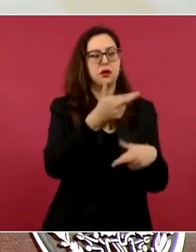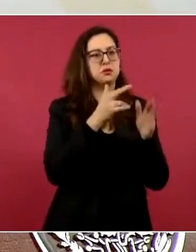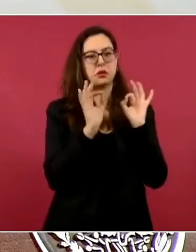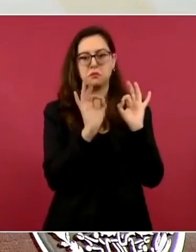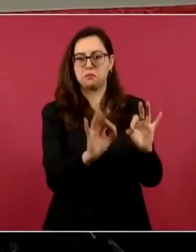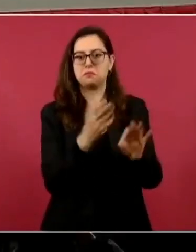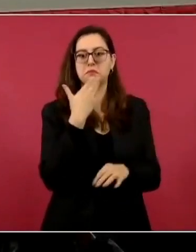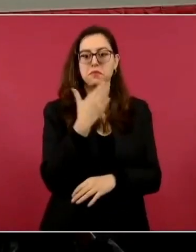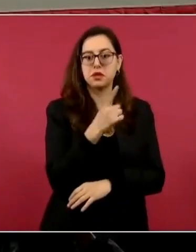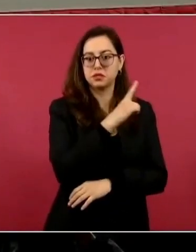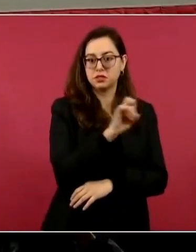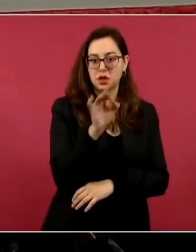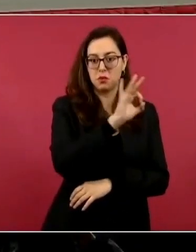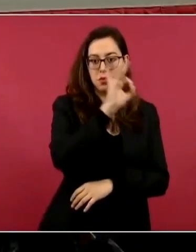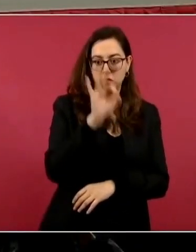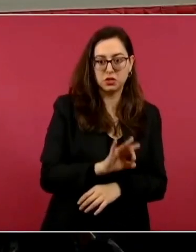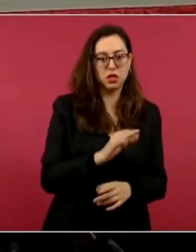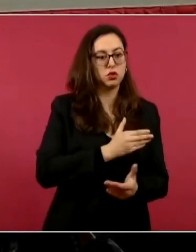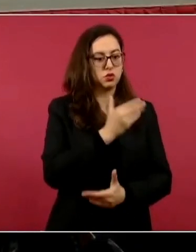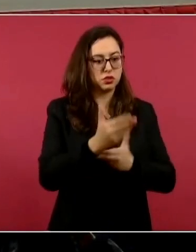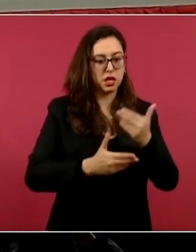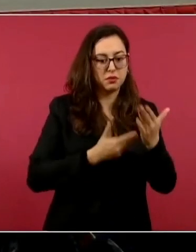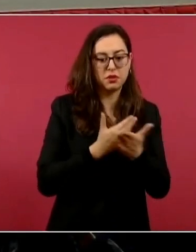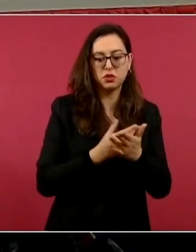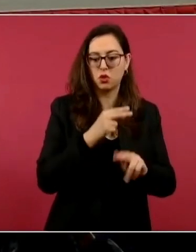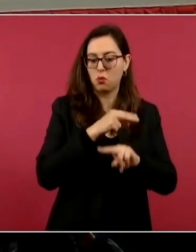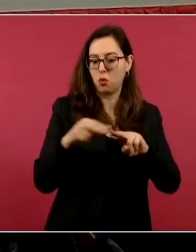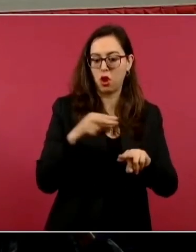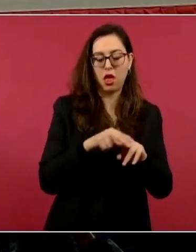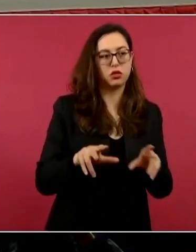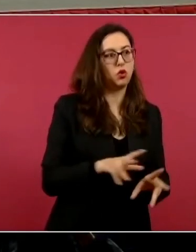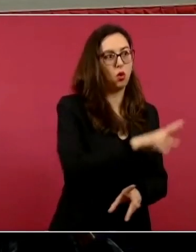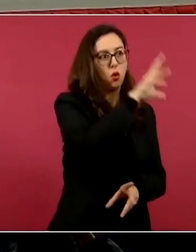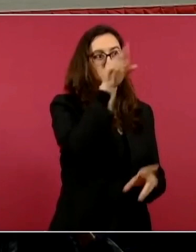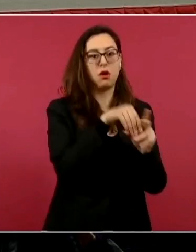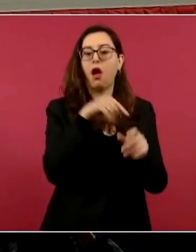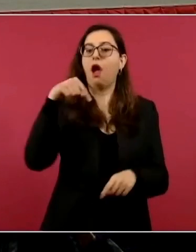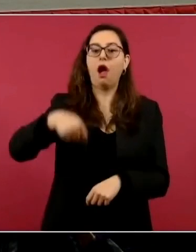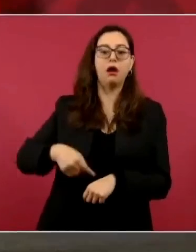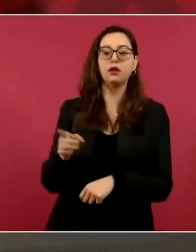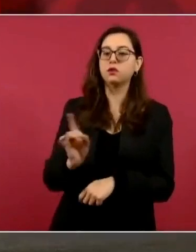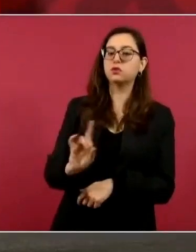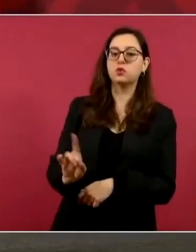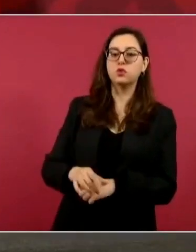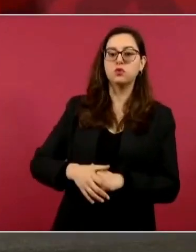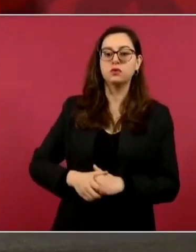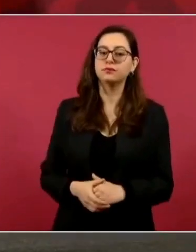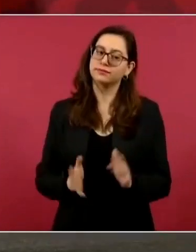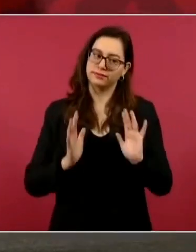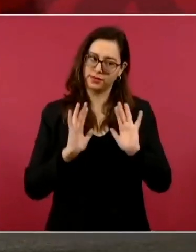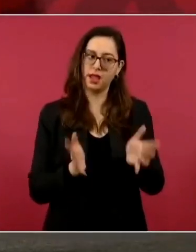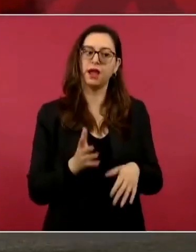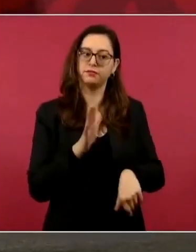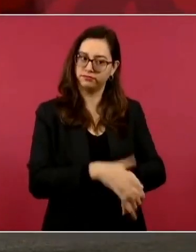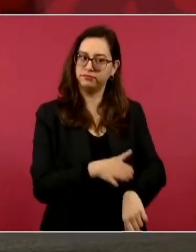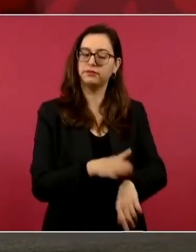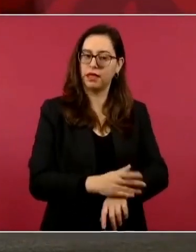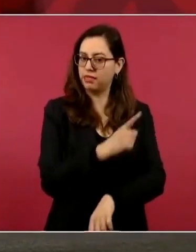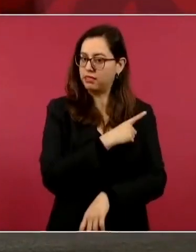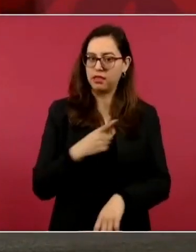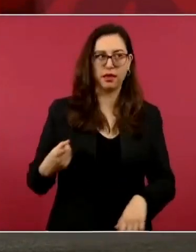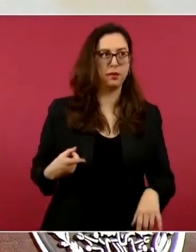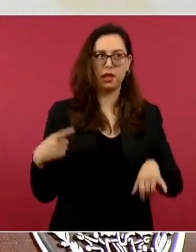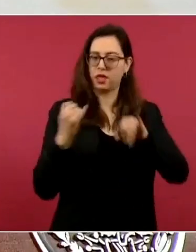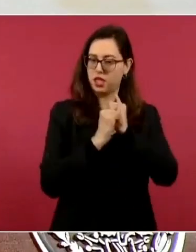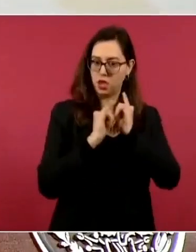también del servicio de boletaje por parte de Ticketmaster. En otro tema, por